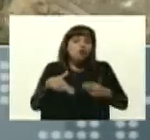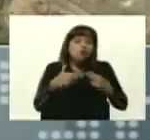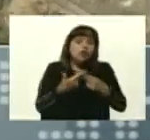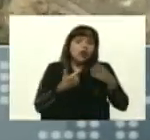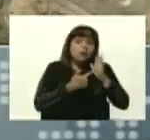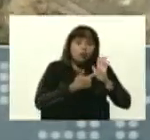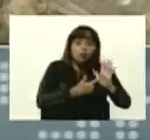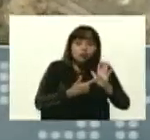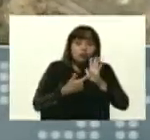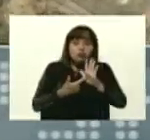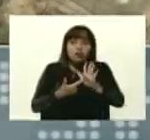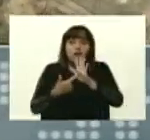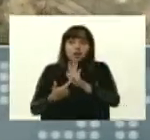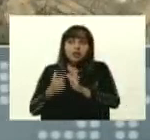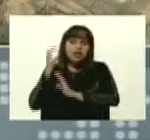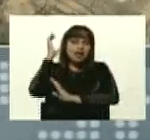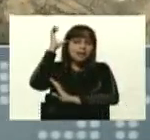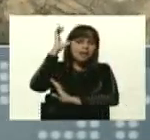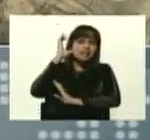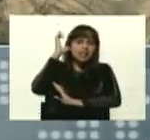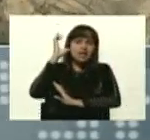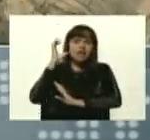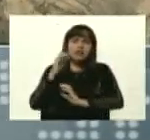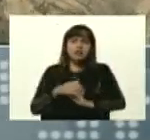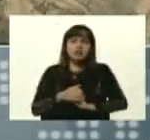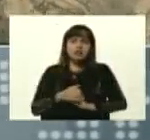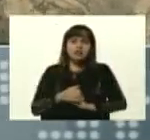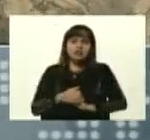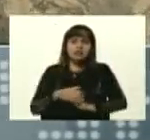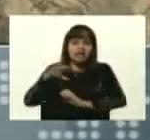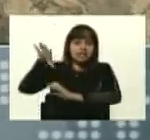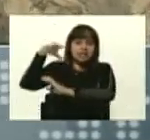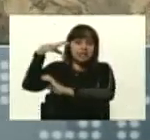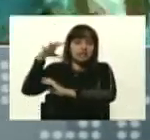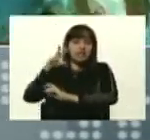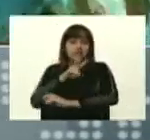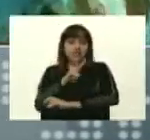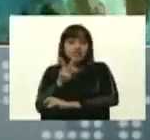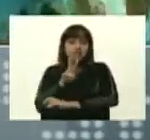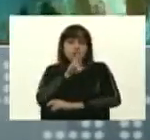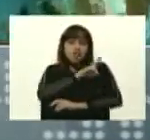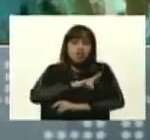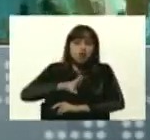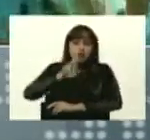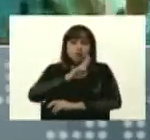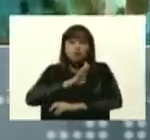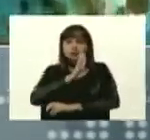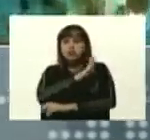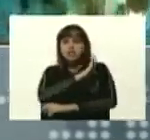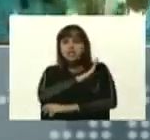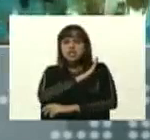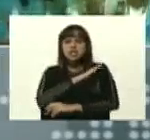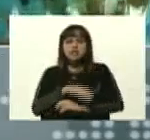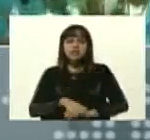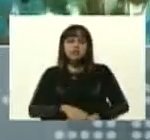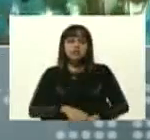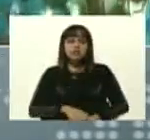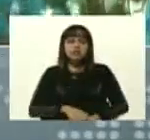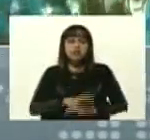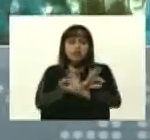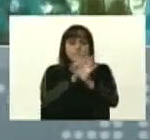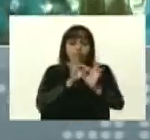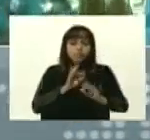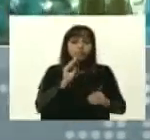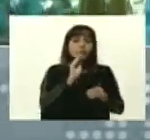mostrado las capacidades satelitales de Venezuela y los usos que tienen a nivel de